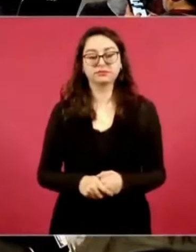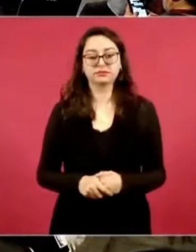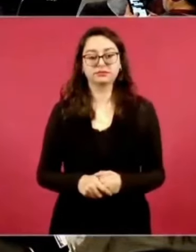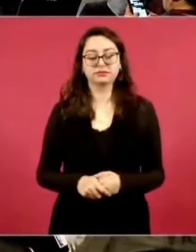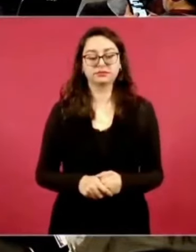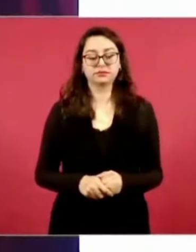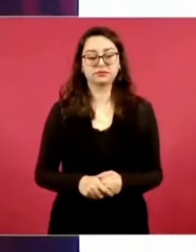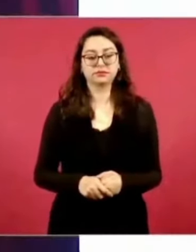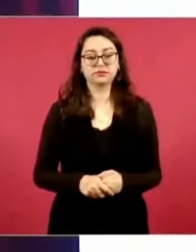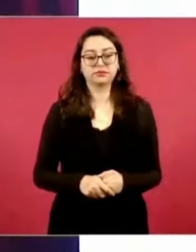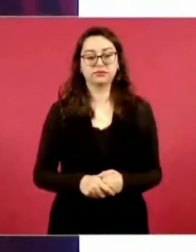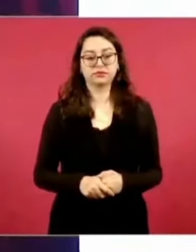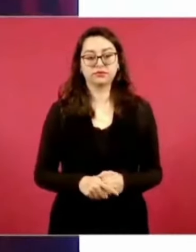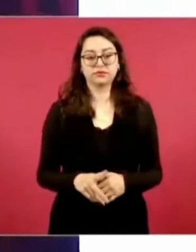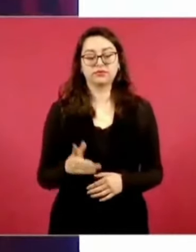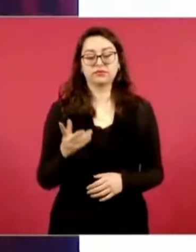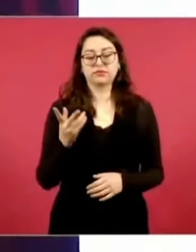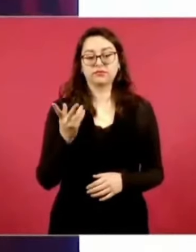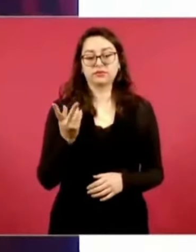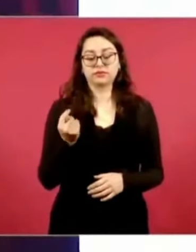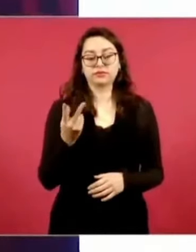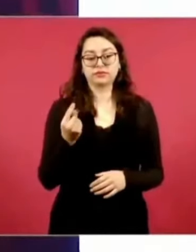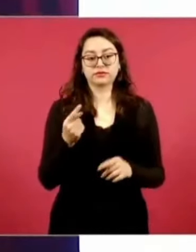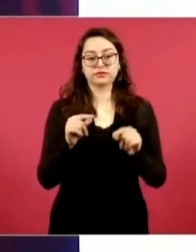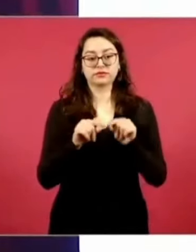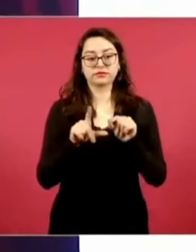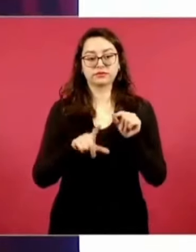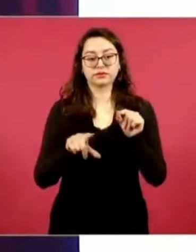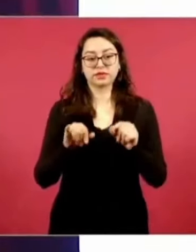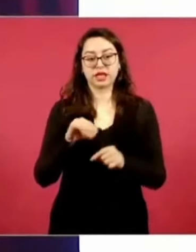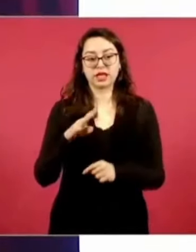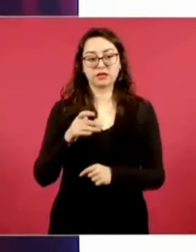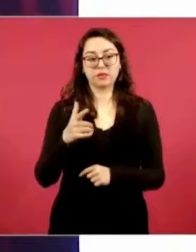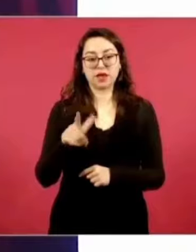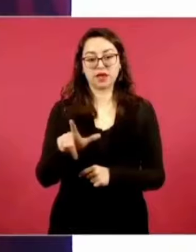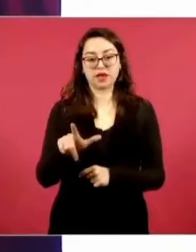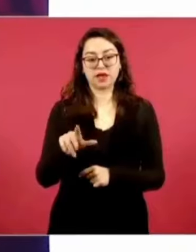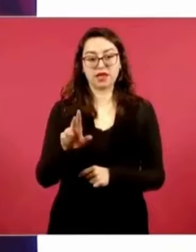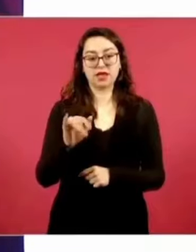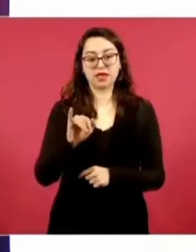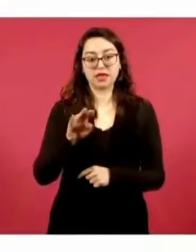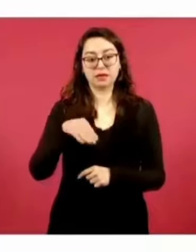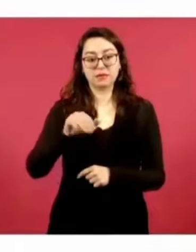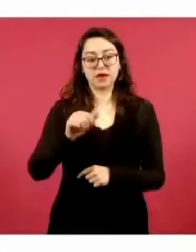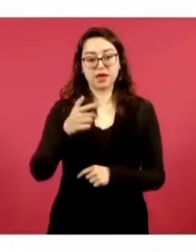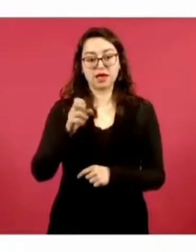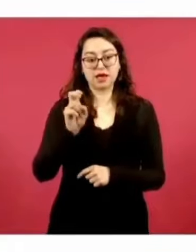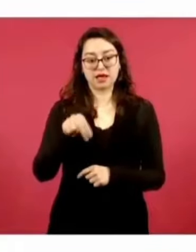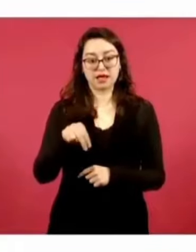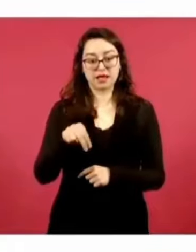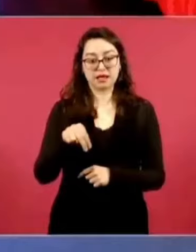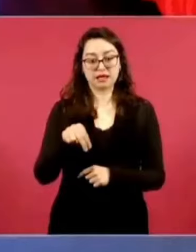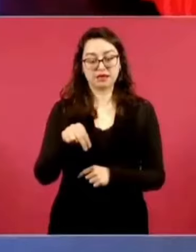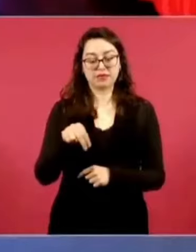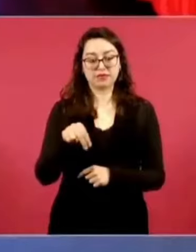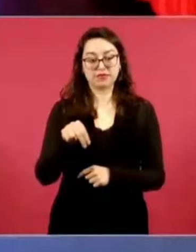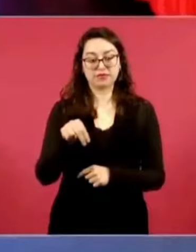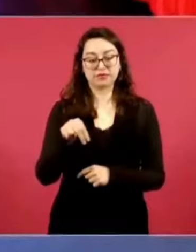Otra, Televisión Nacional, Imagen, esta es la de